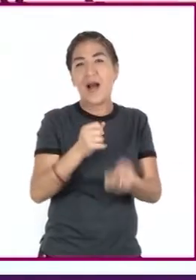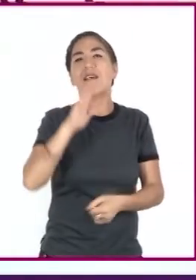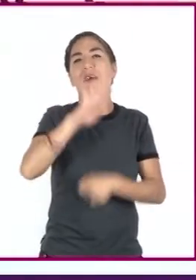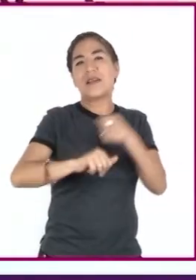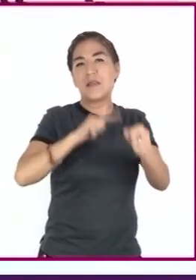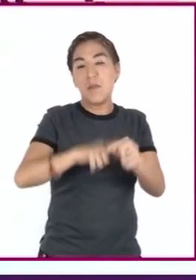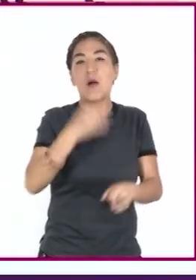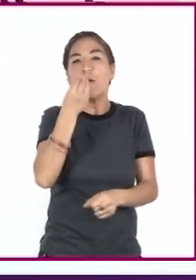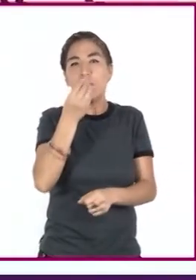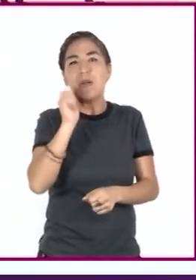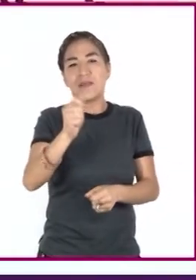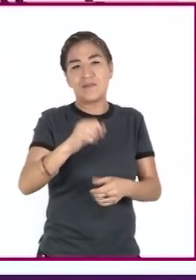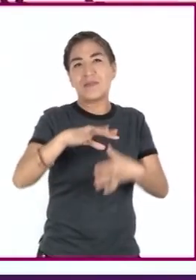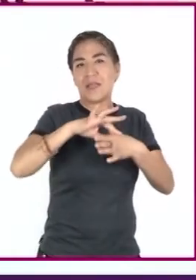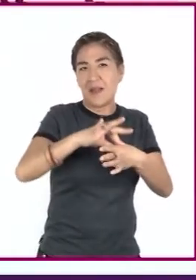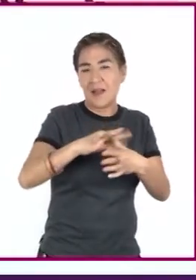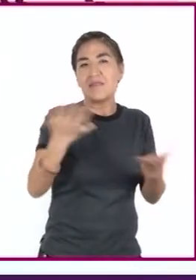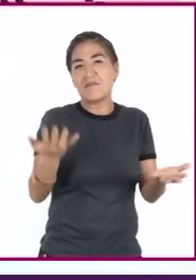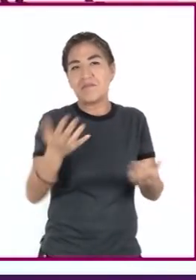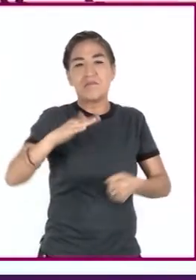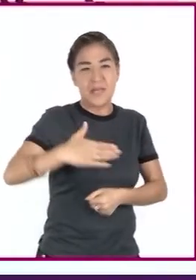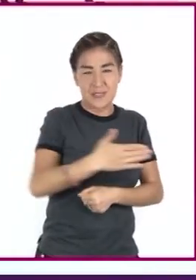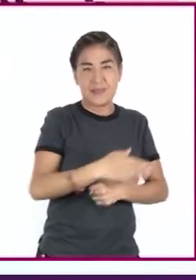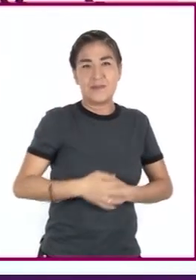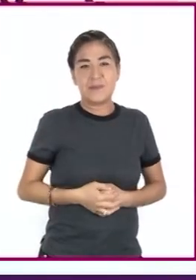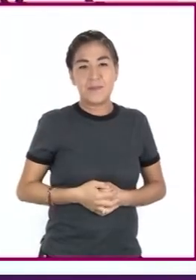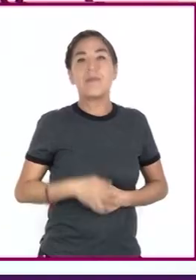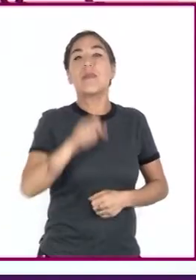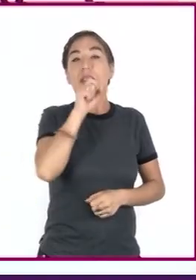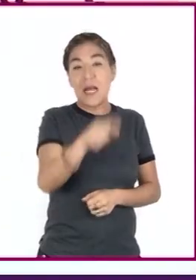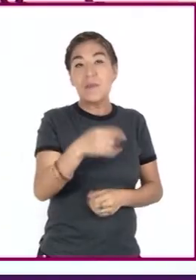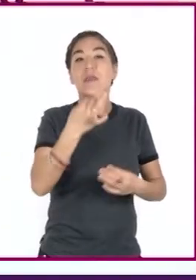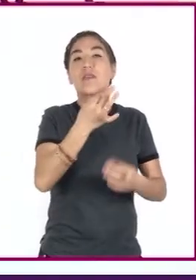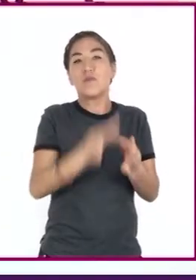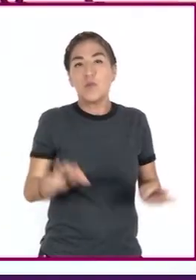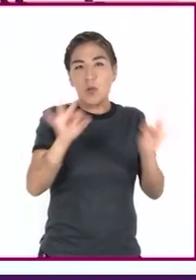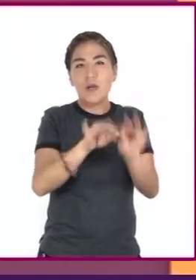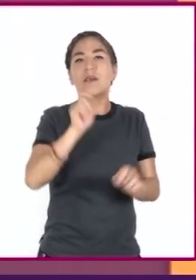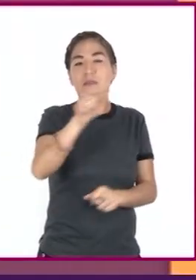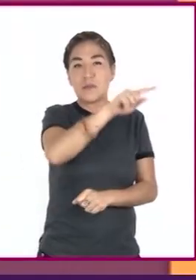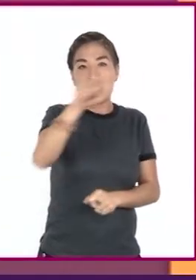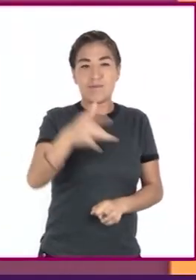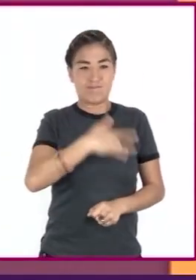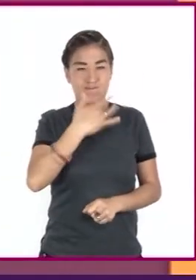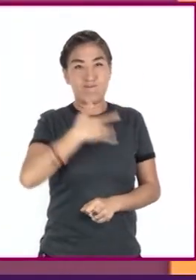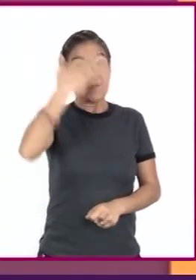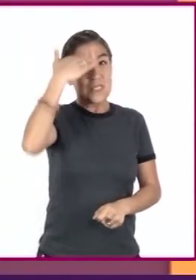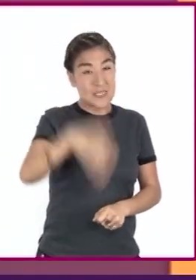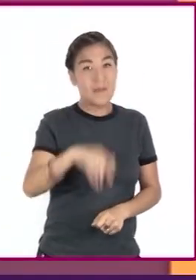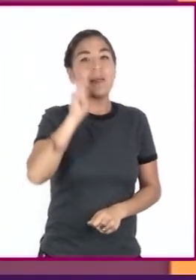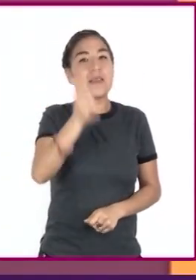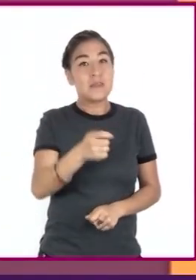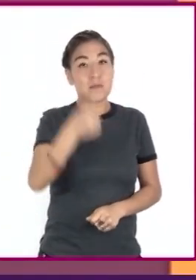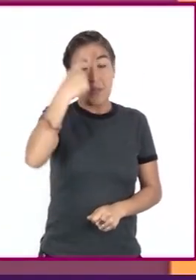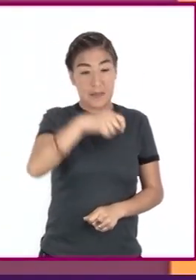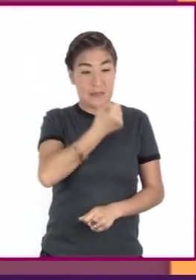leguminosas. También es importante considerar que para tener una alimentación saludable, debemos cumplir con